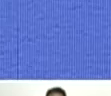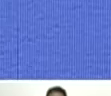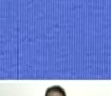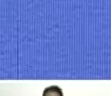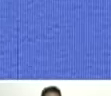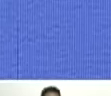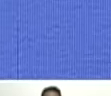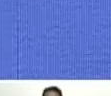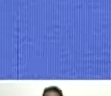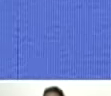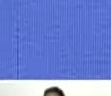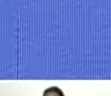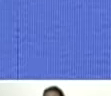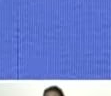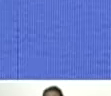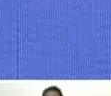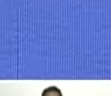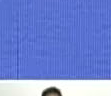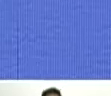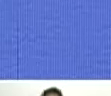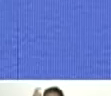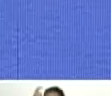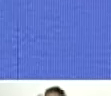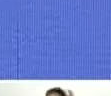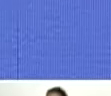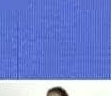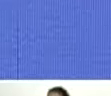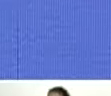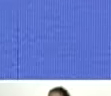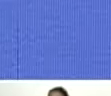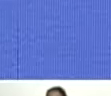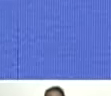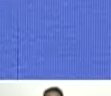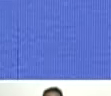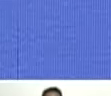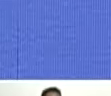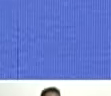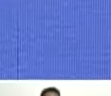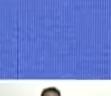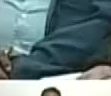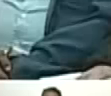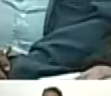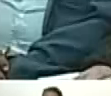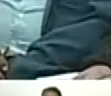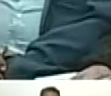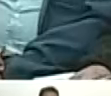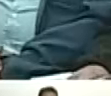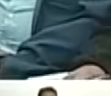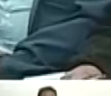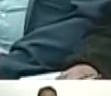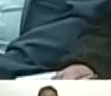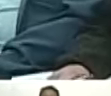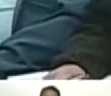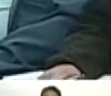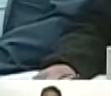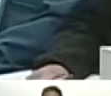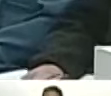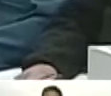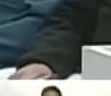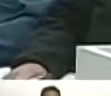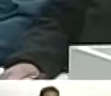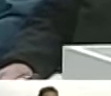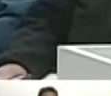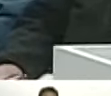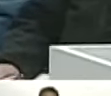XXI, fundada por nuestro amado comandante Hugo Chávez, tiene dos grandes enemigos, dos,